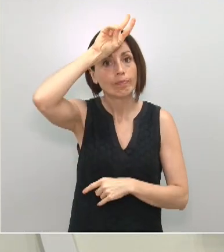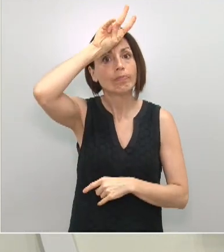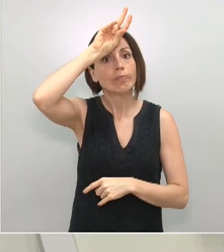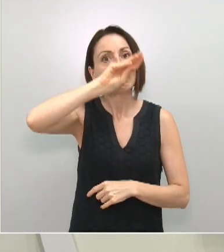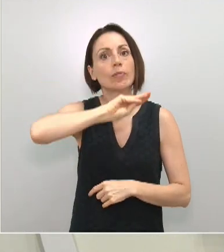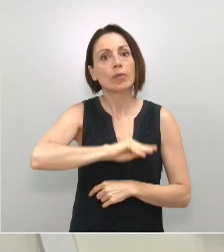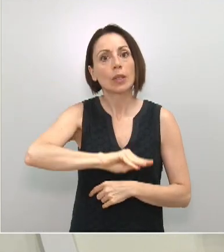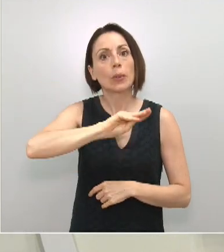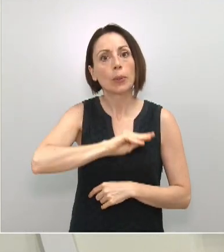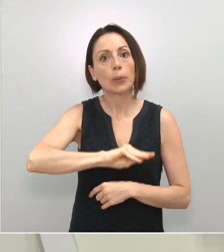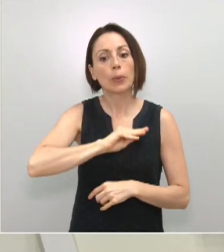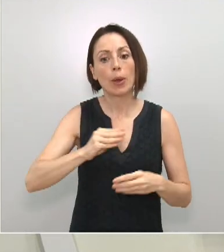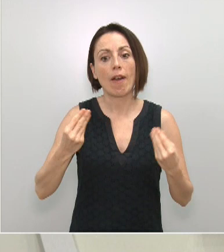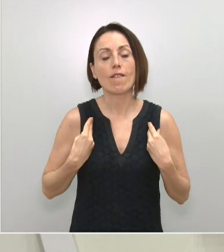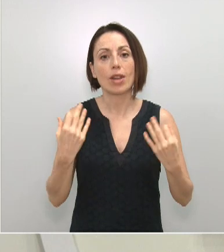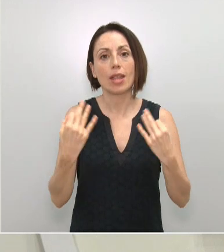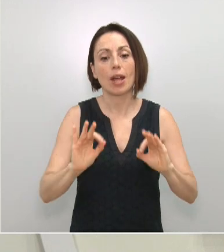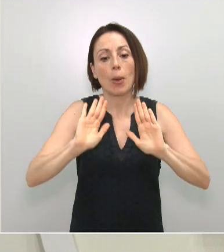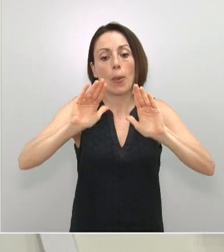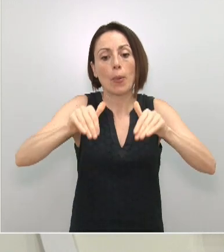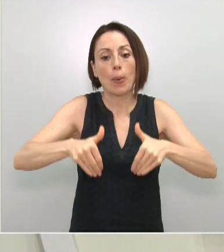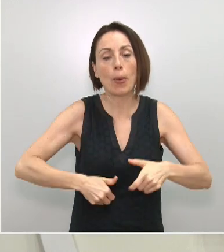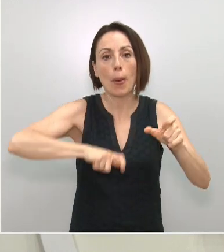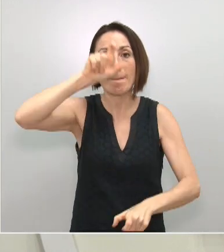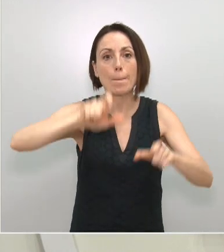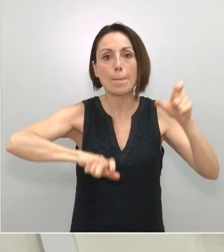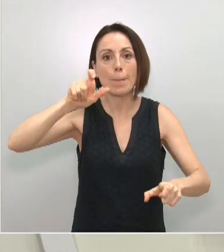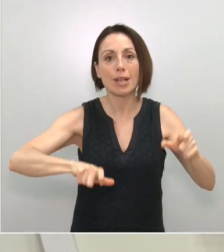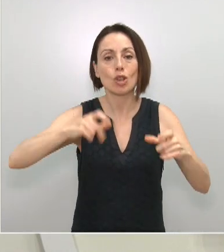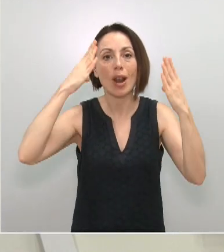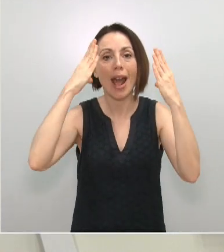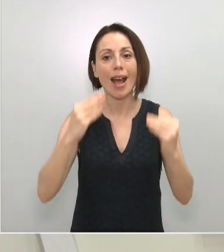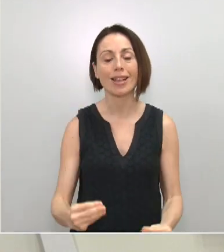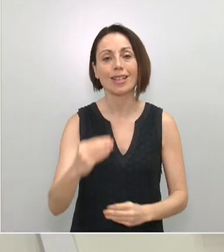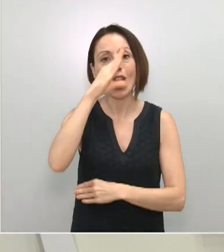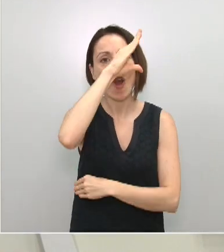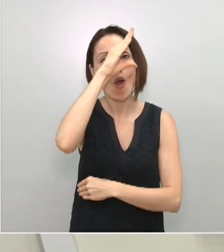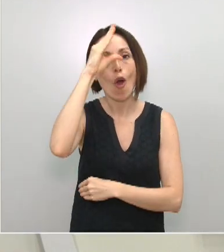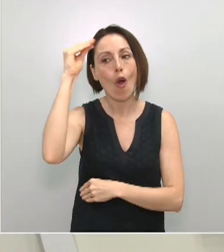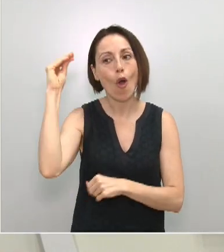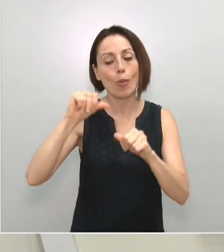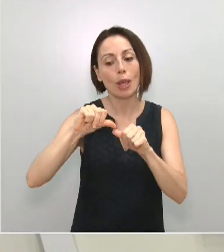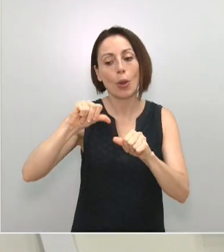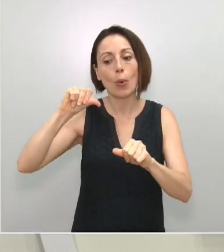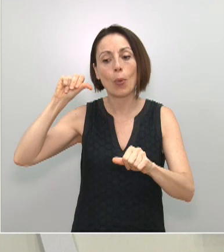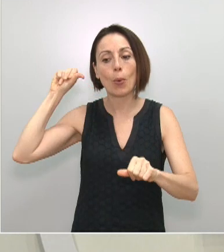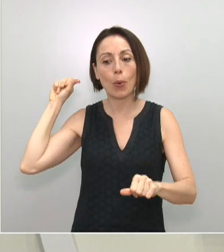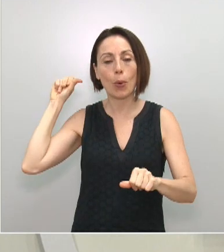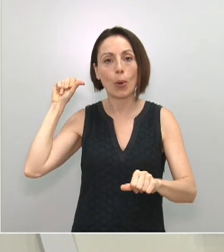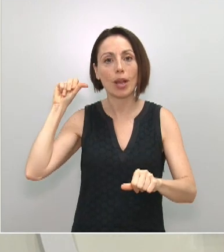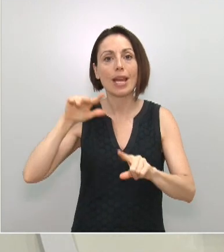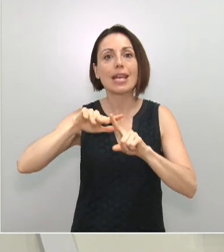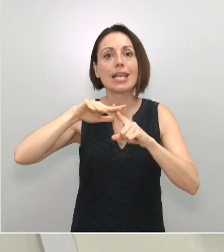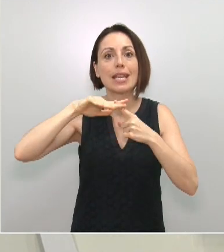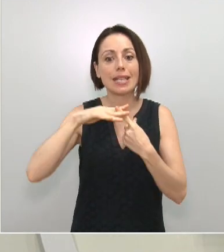Las ganas de recuperar la vida normal han hecho que demasiada gente olvide de dónde venimos y cuál es el motivo de que estemos en esta